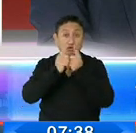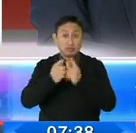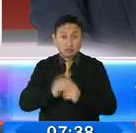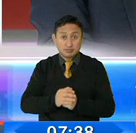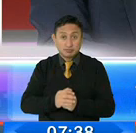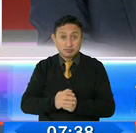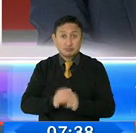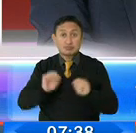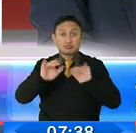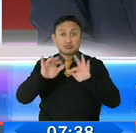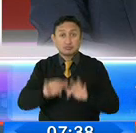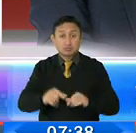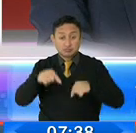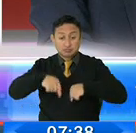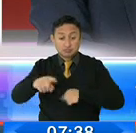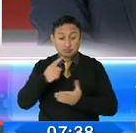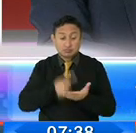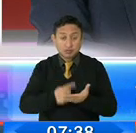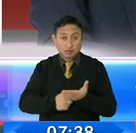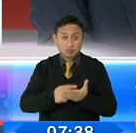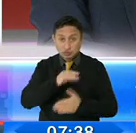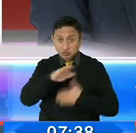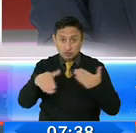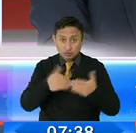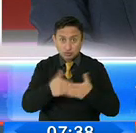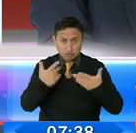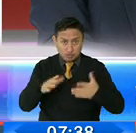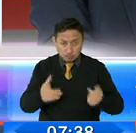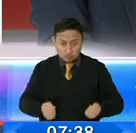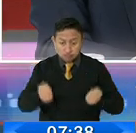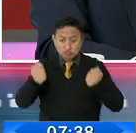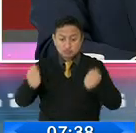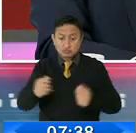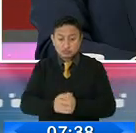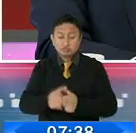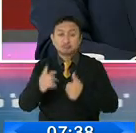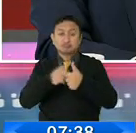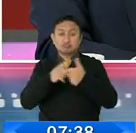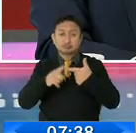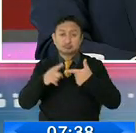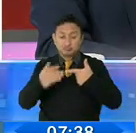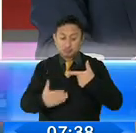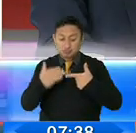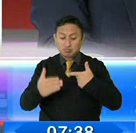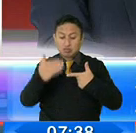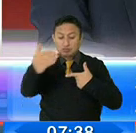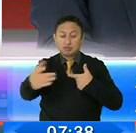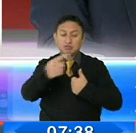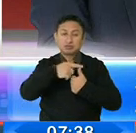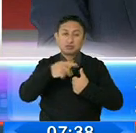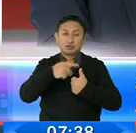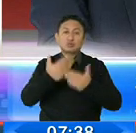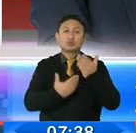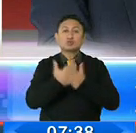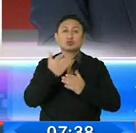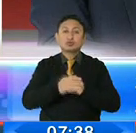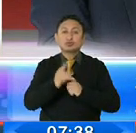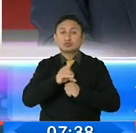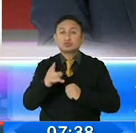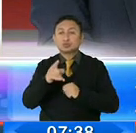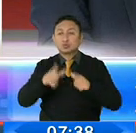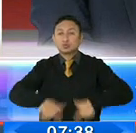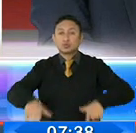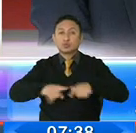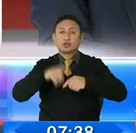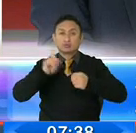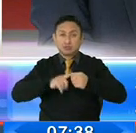secretaría ha finalizado ya la reestructuración de rutas y frecuencias, que tiene dos fases. La primera, determinar los nuevos orígenes y destinos que va